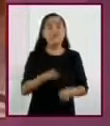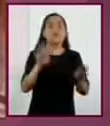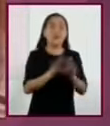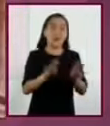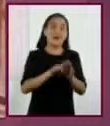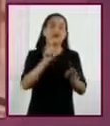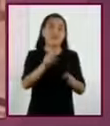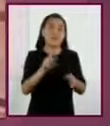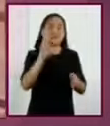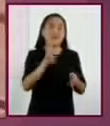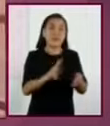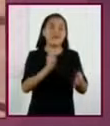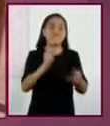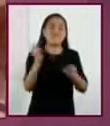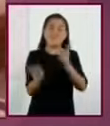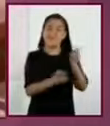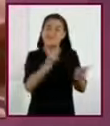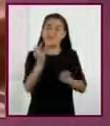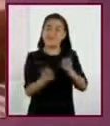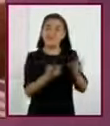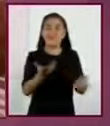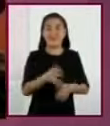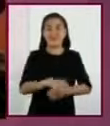muy bien con una serie de preguntas.